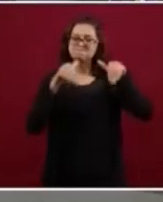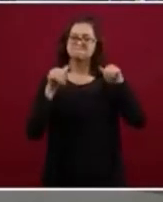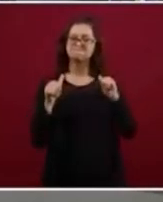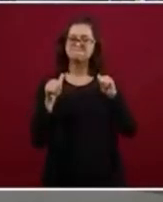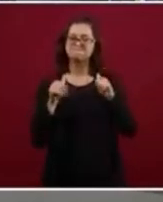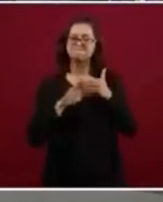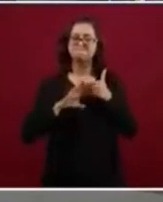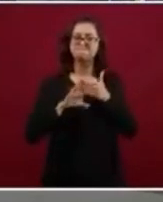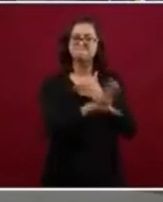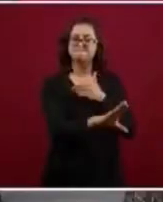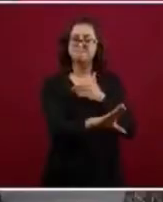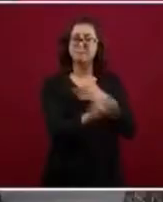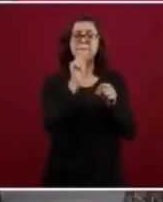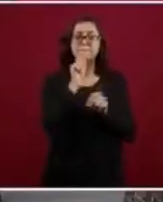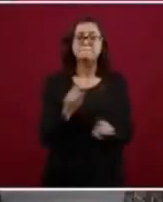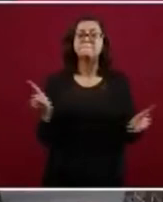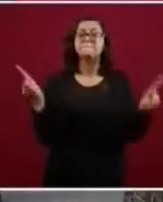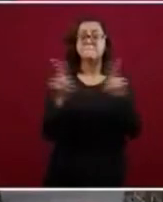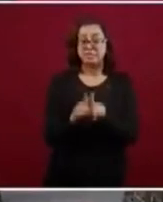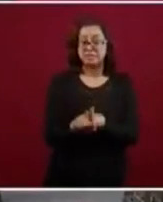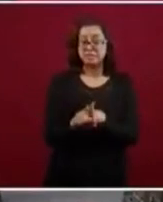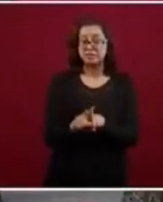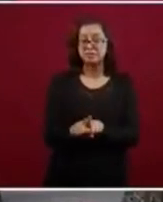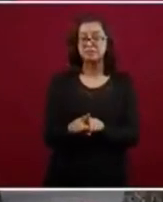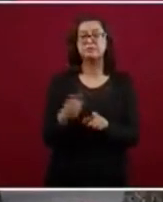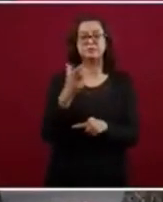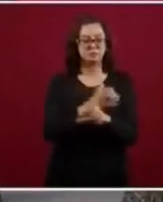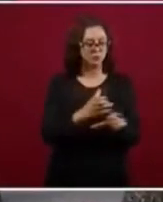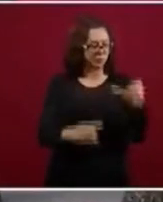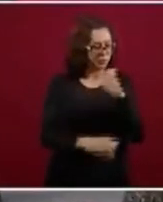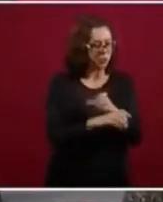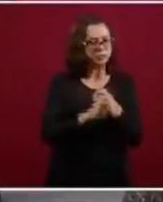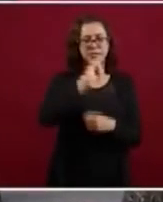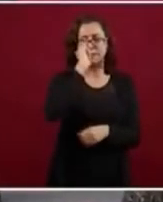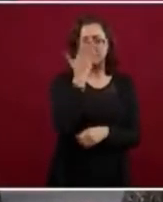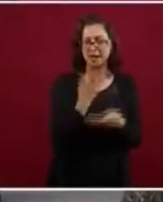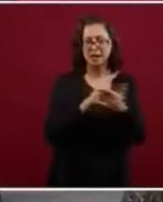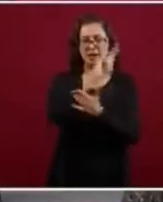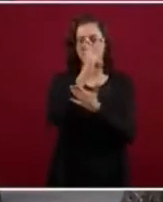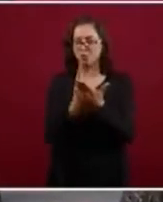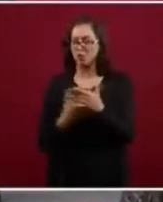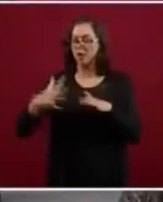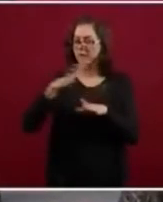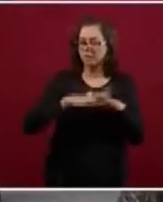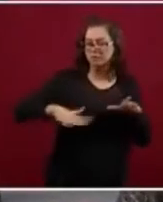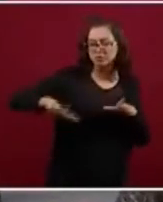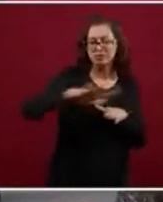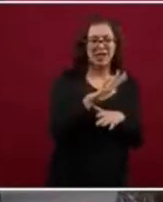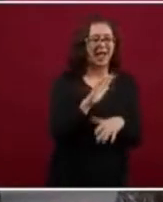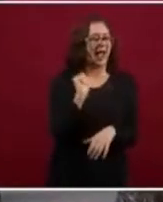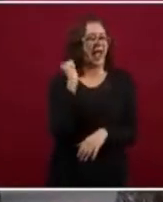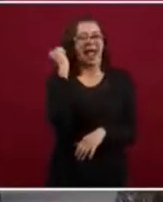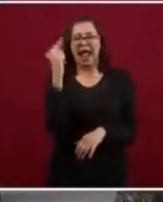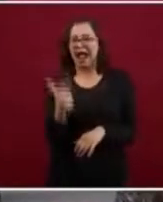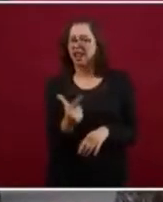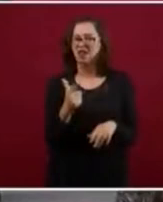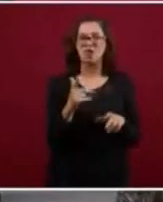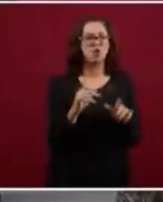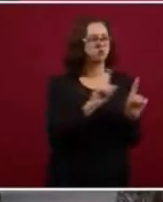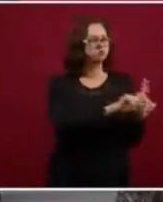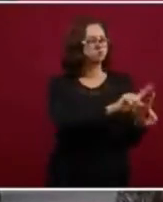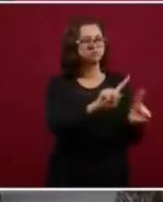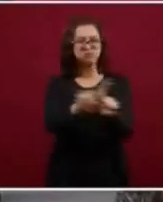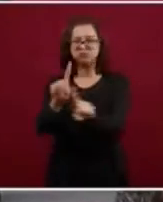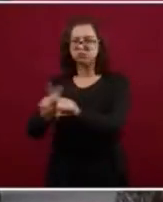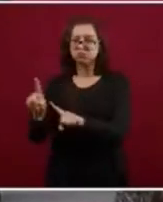También está prohibido utilizar bienes, imágenes, programas sociales o cualquier otro recurso